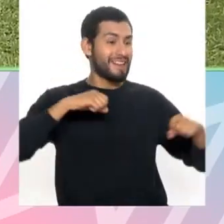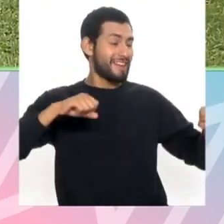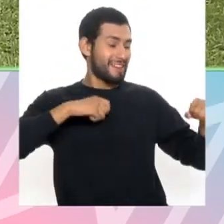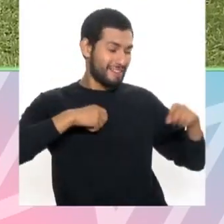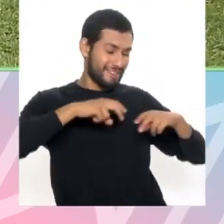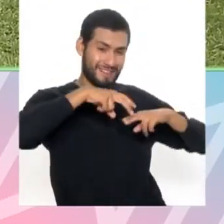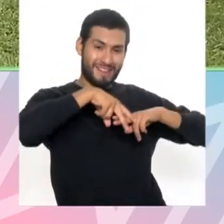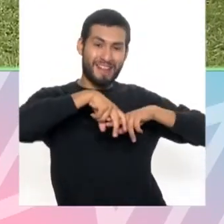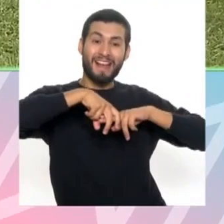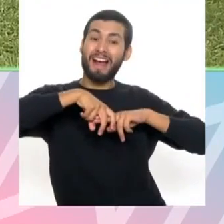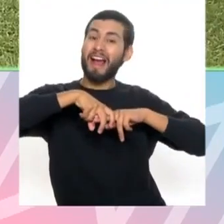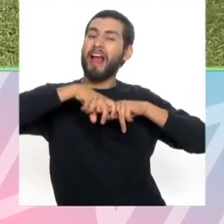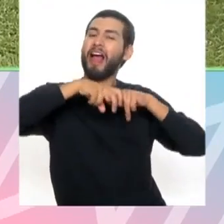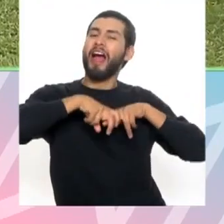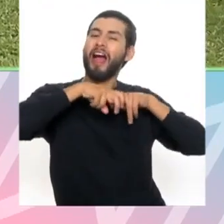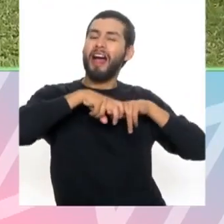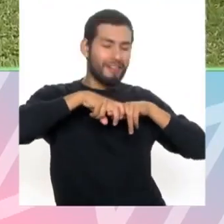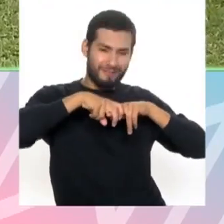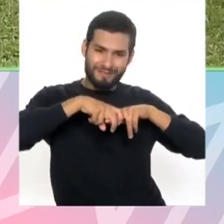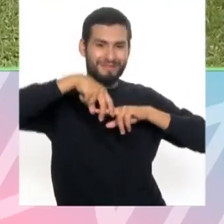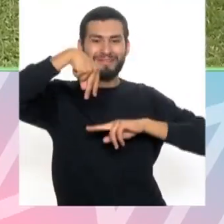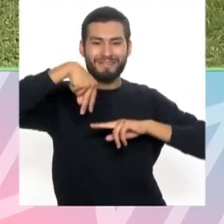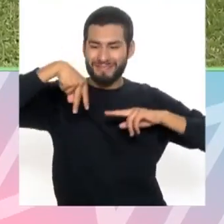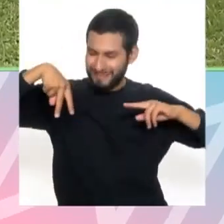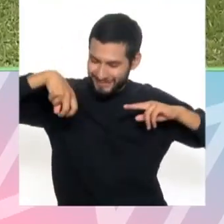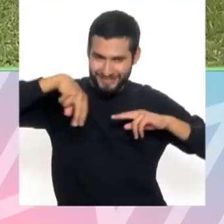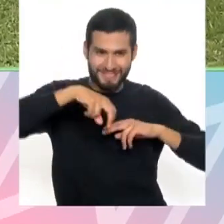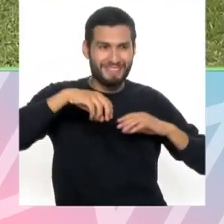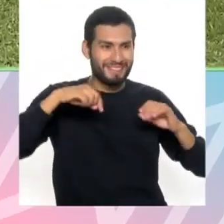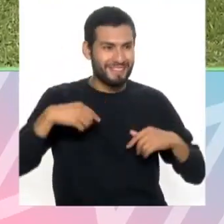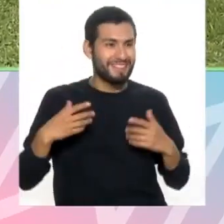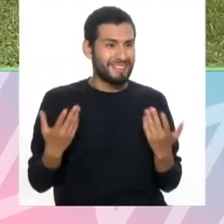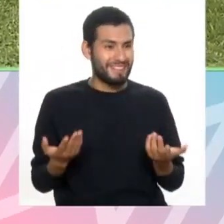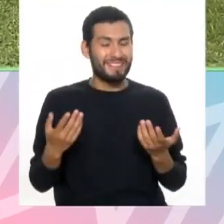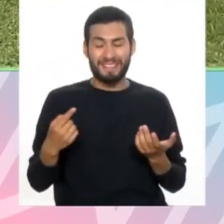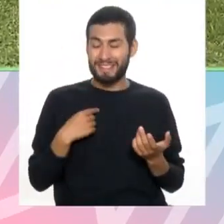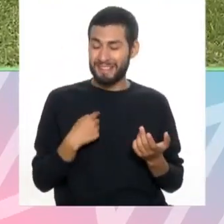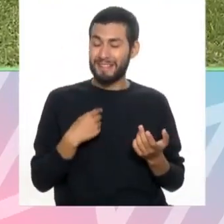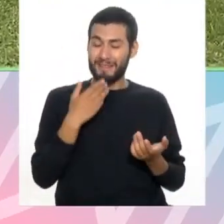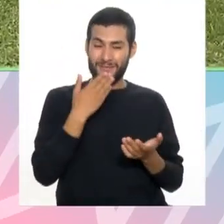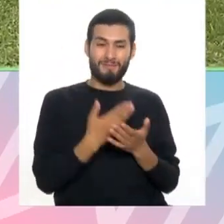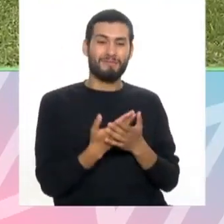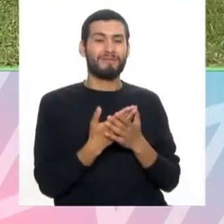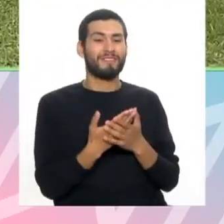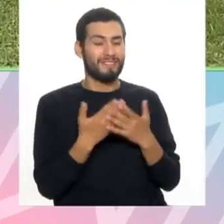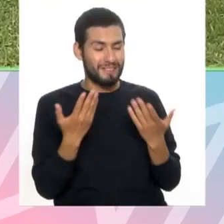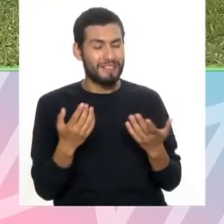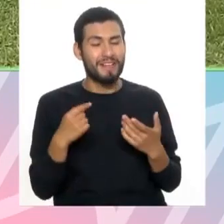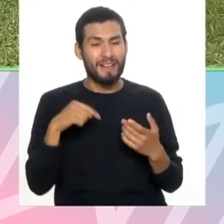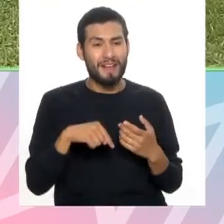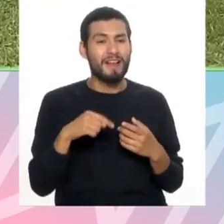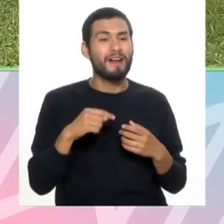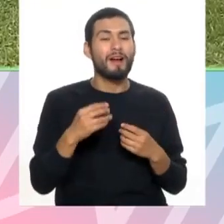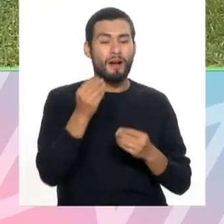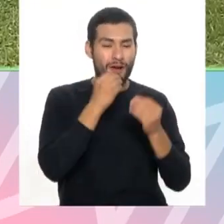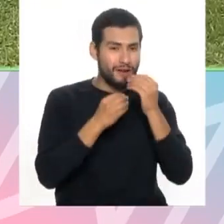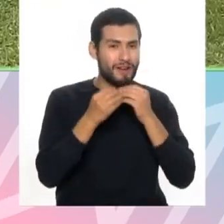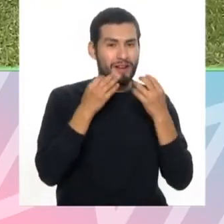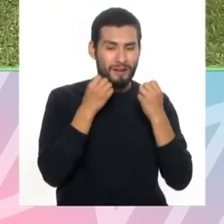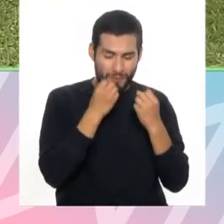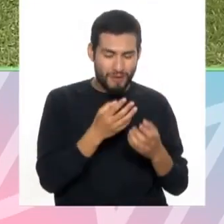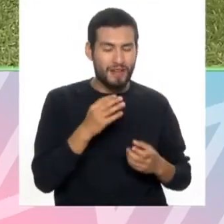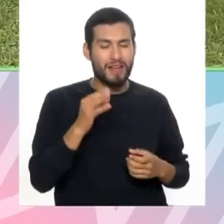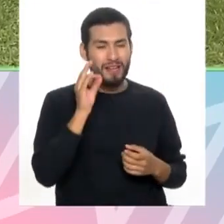asiento a hacer nuestras sentadillas. Yo creo que llevamos un mensaje de comer rico, de comer